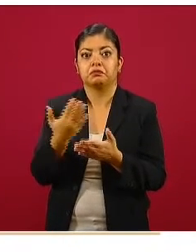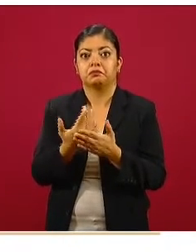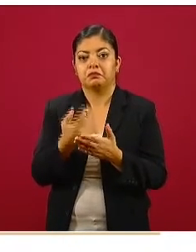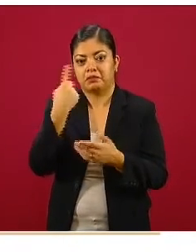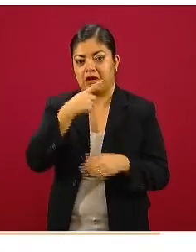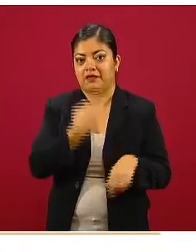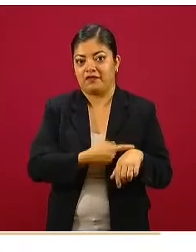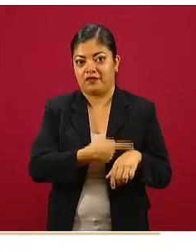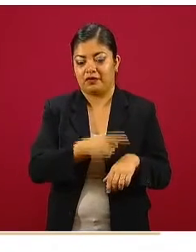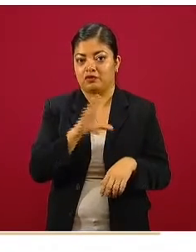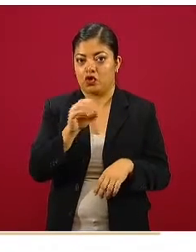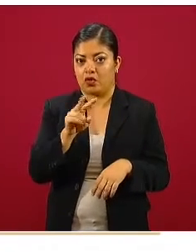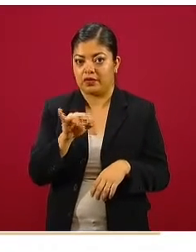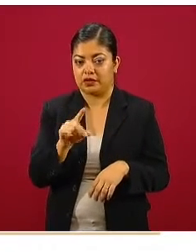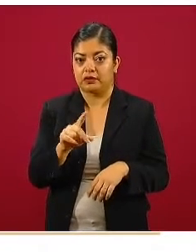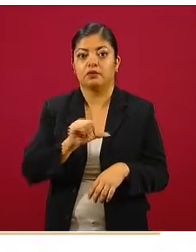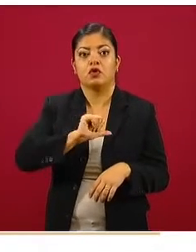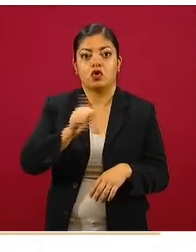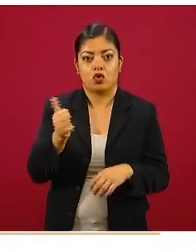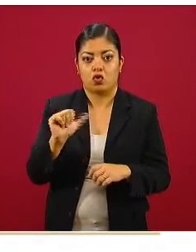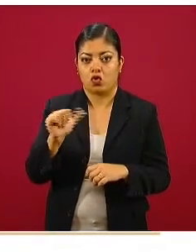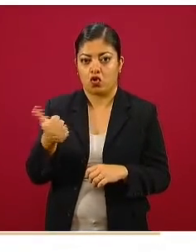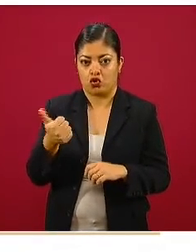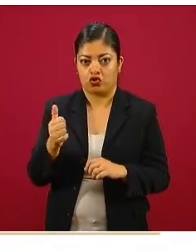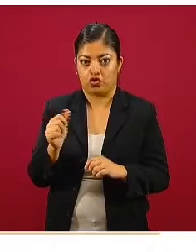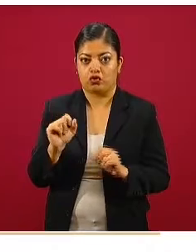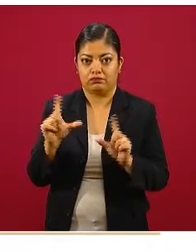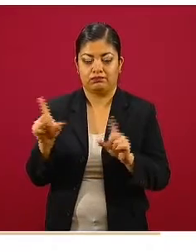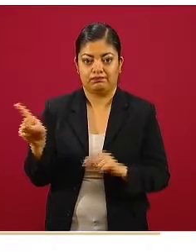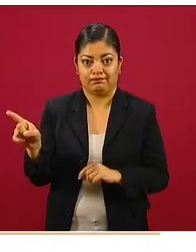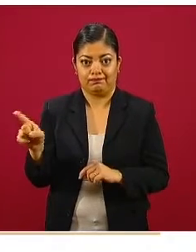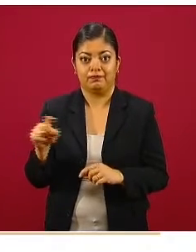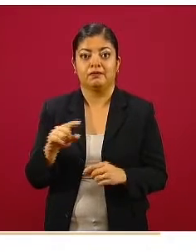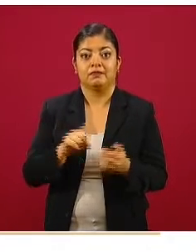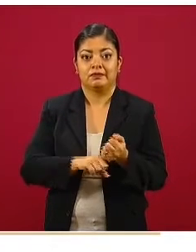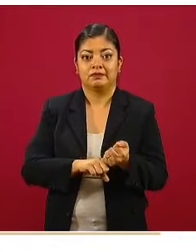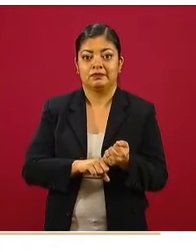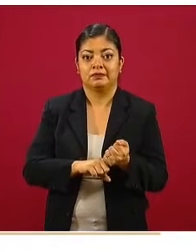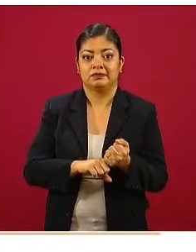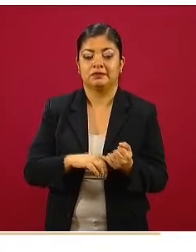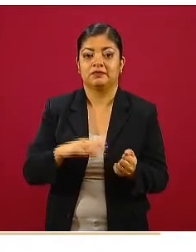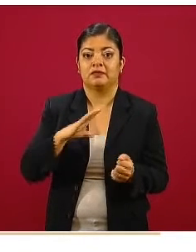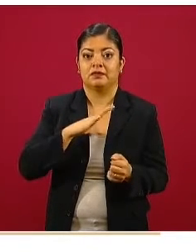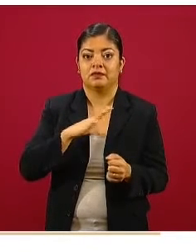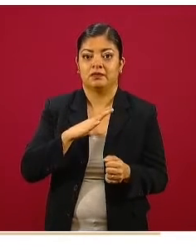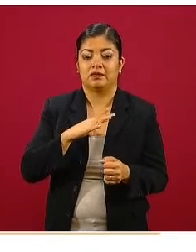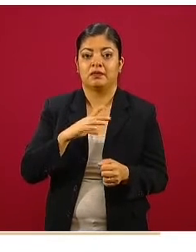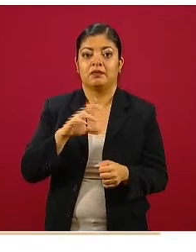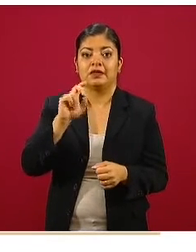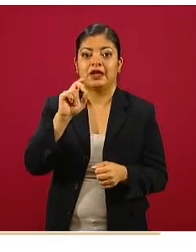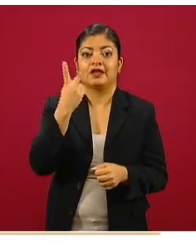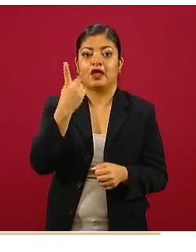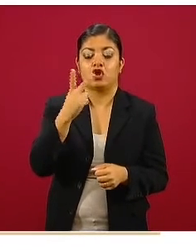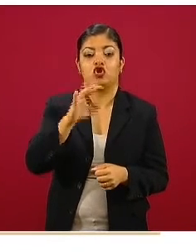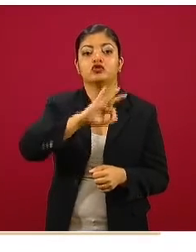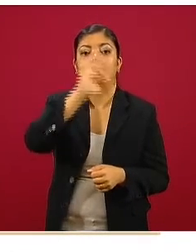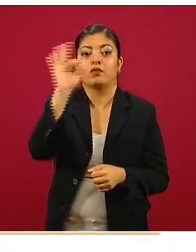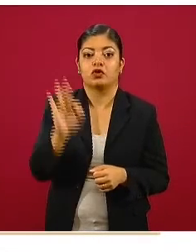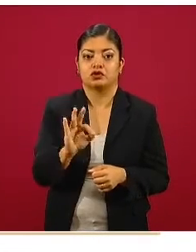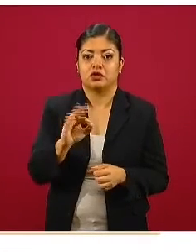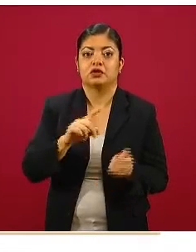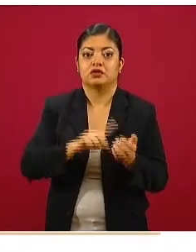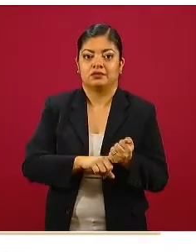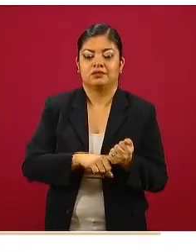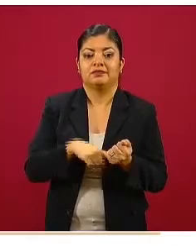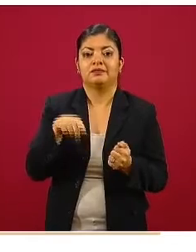Y en la última diapositiva vemos, en la panorama nacional, en el extremo derecho de la gráfica, 32 por ciento de ocupación de